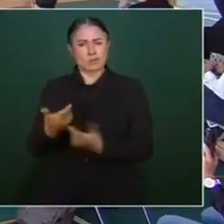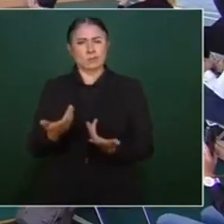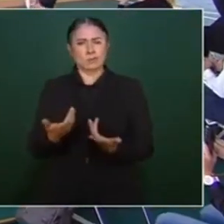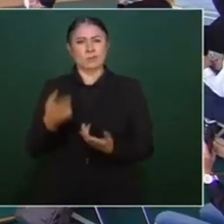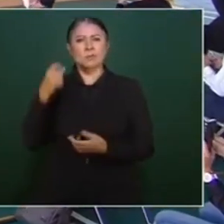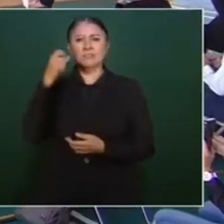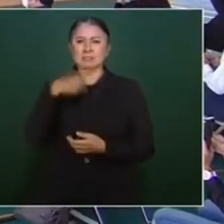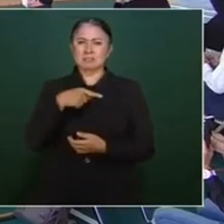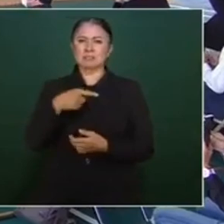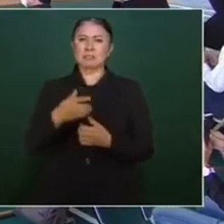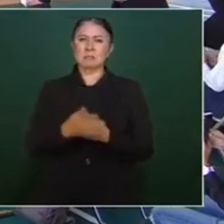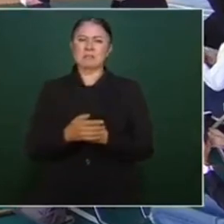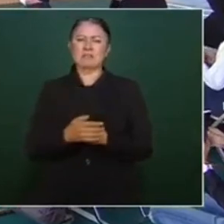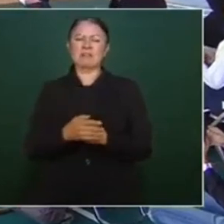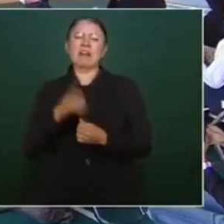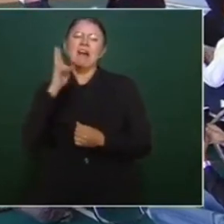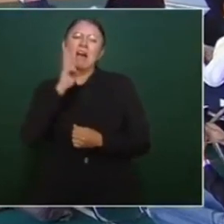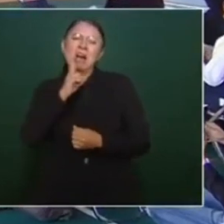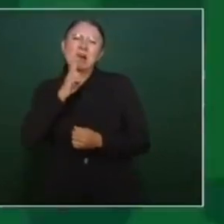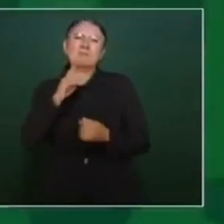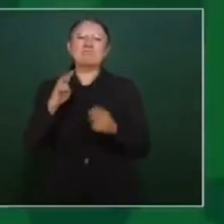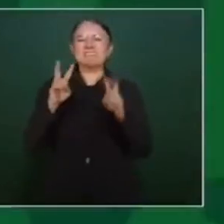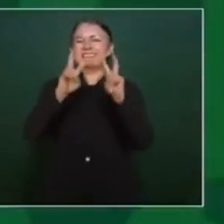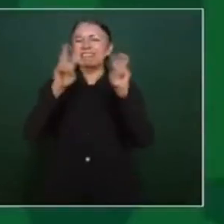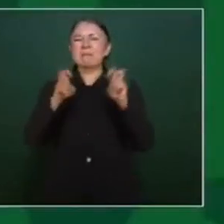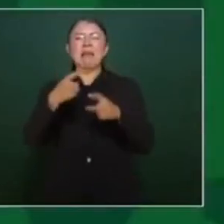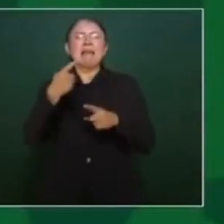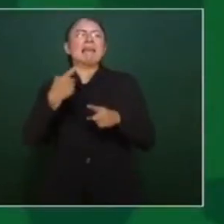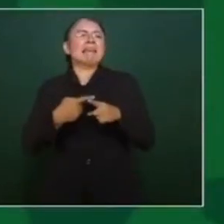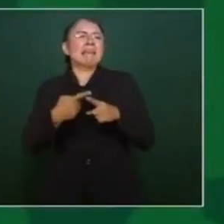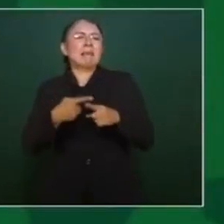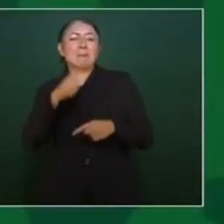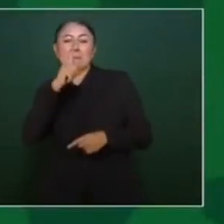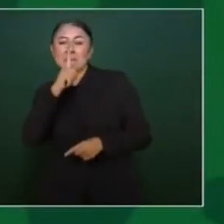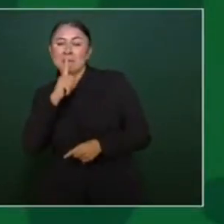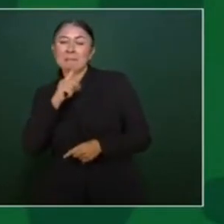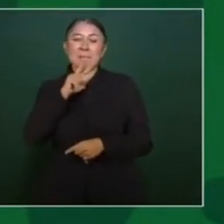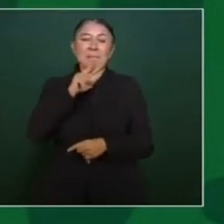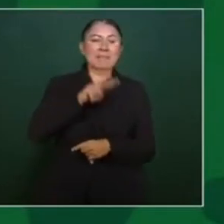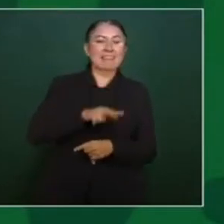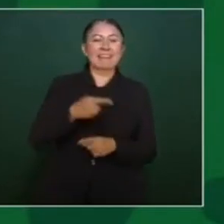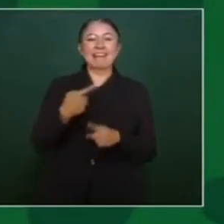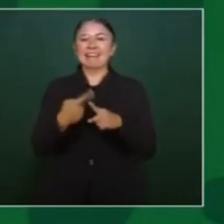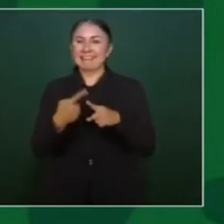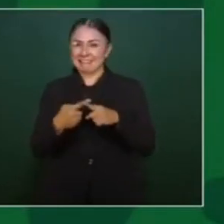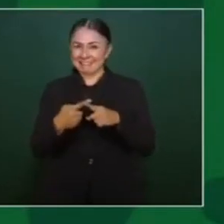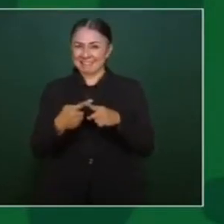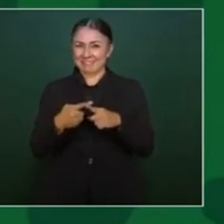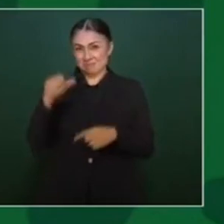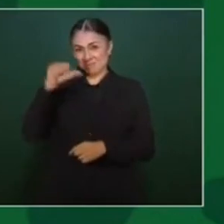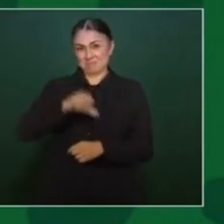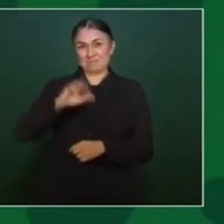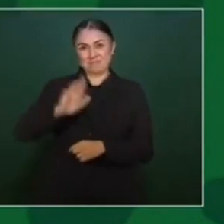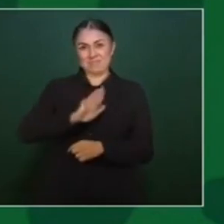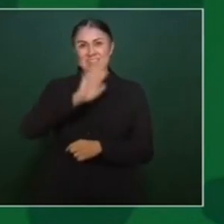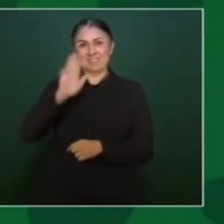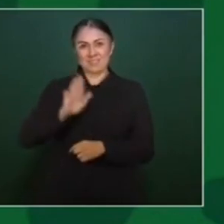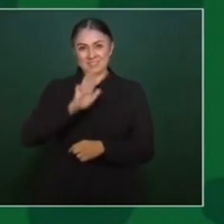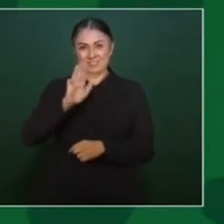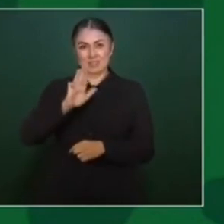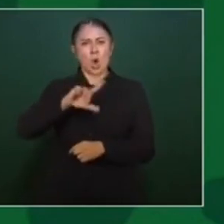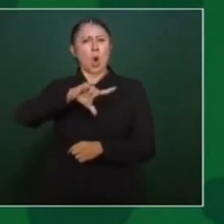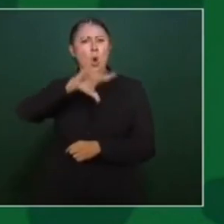de quién es quién en las mentiras, porque es miércoles y luego abrimos para